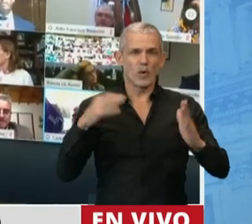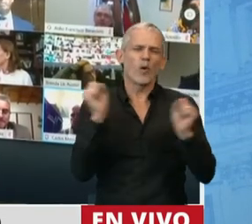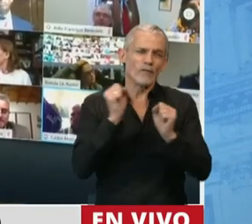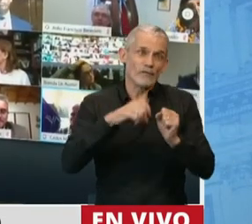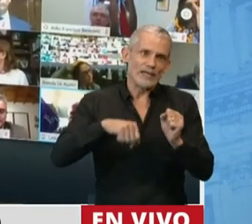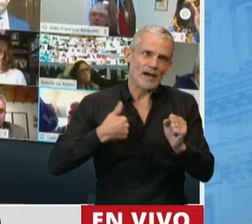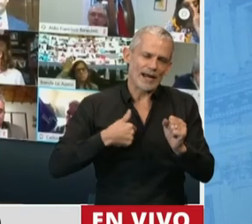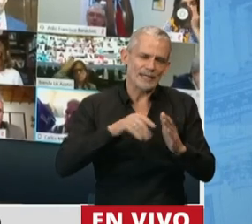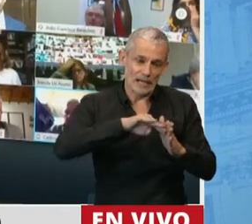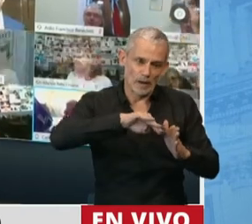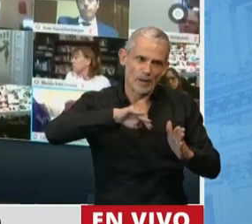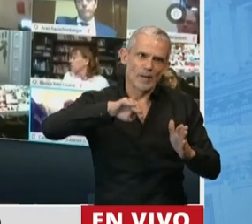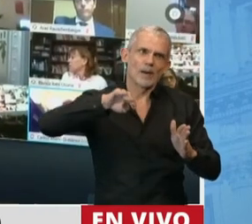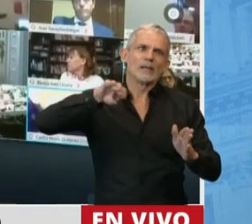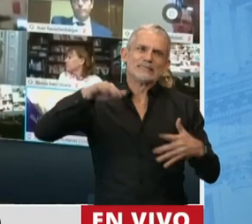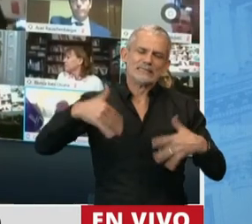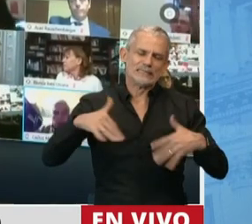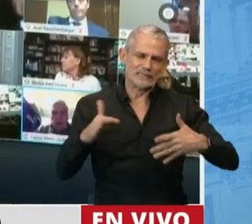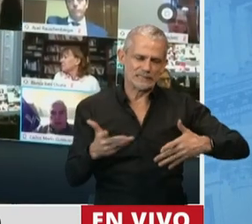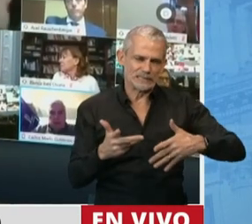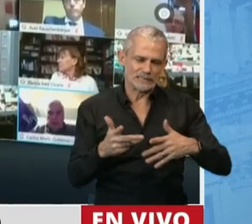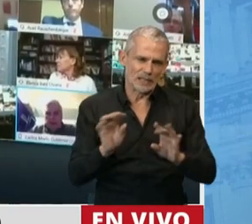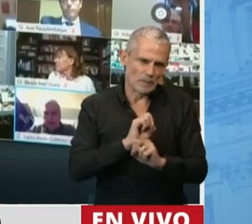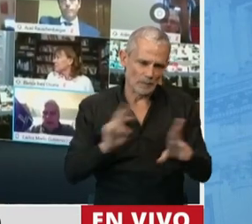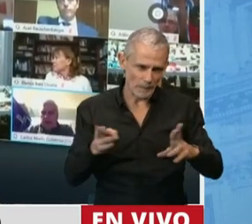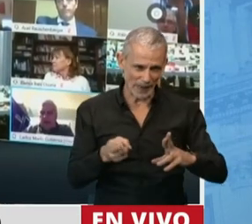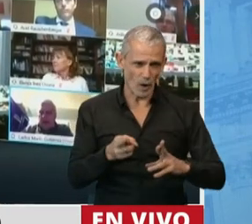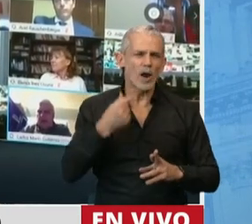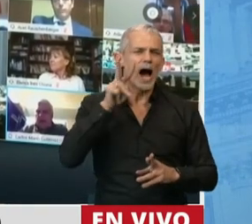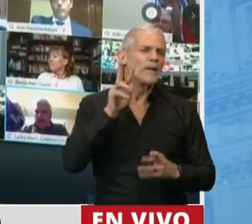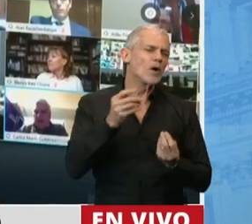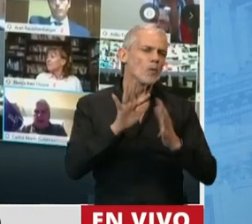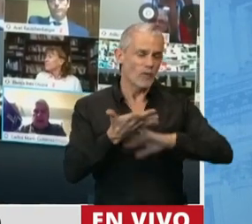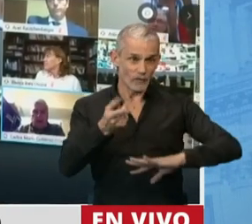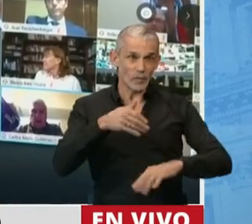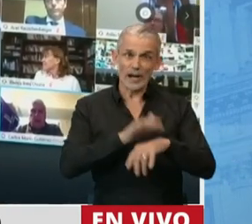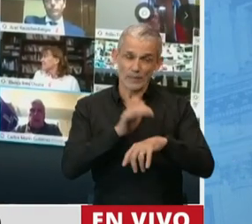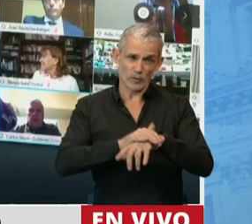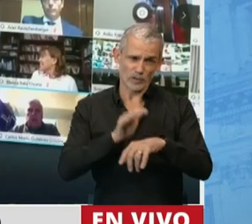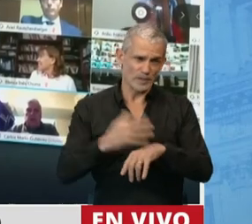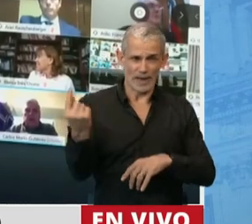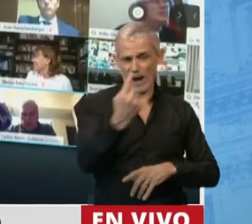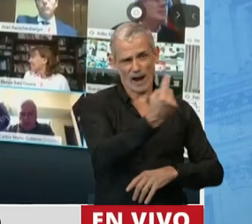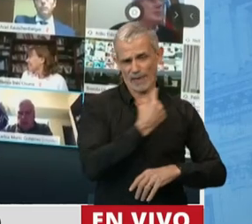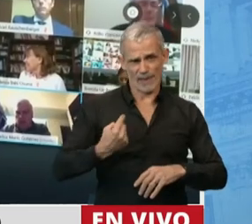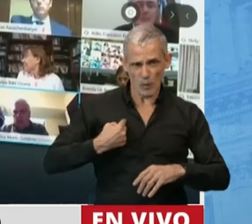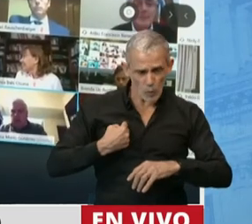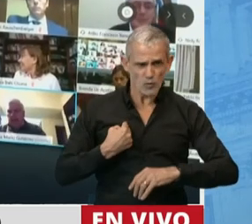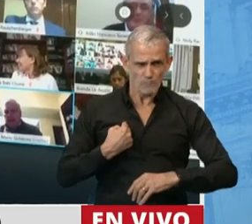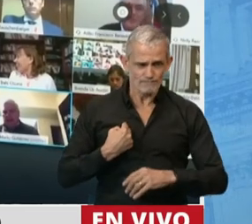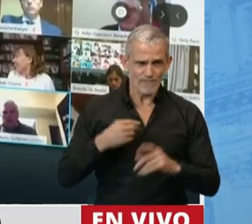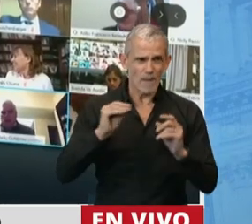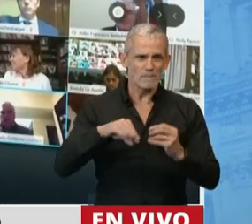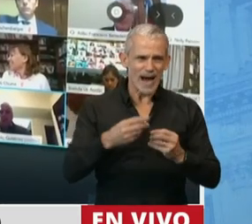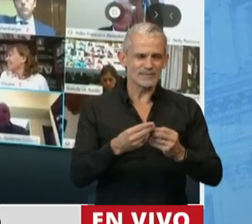climáticas tenemos que enfrentar esta terrible situación, y veamos cómo desde la responsabilidad social de cada uno y desde